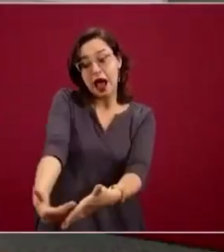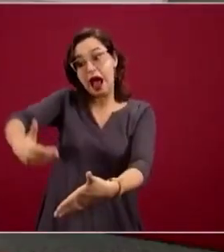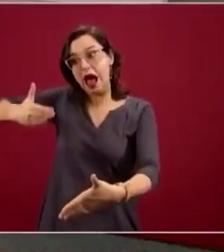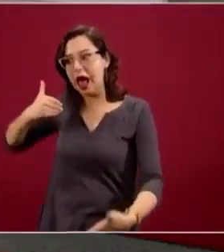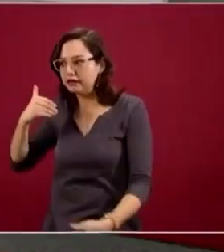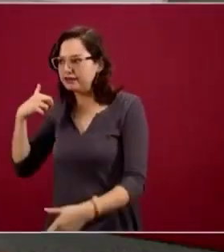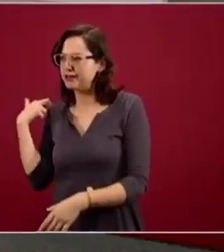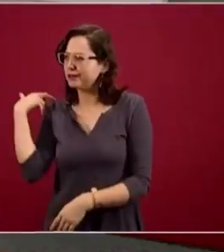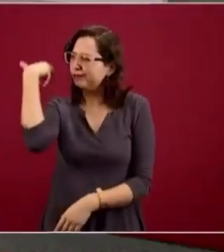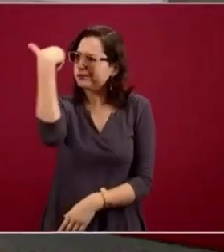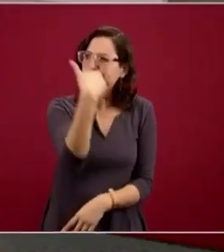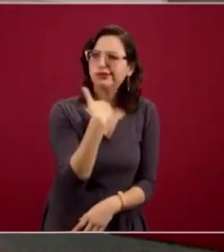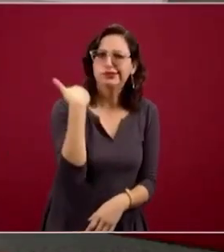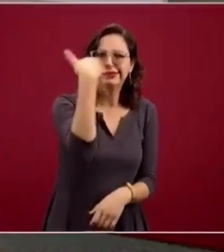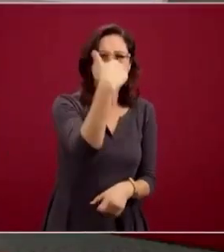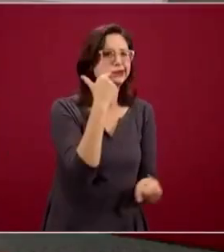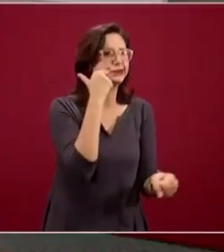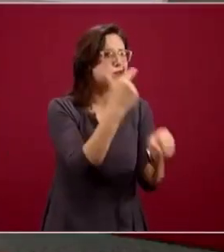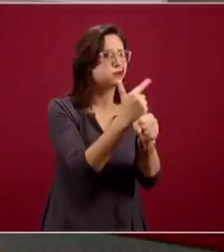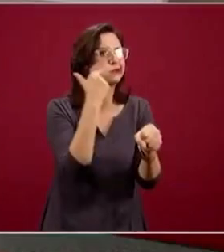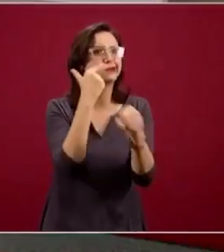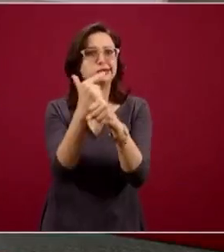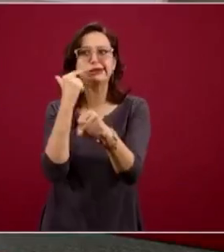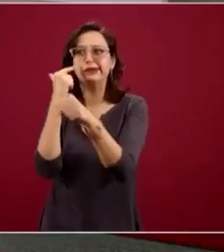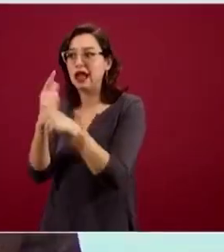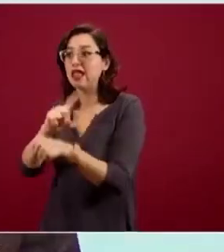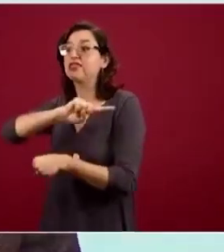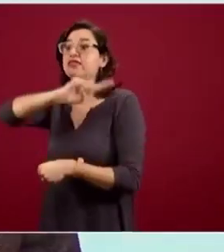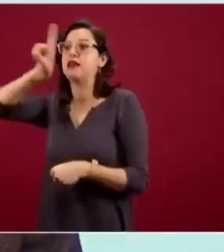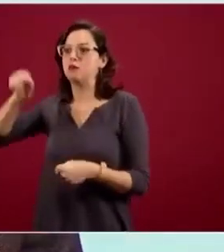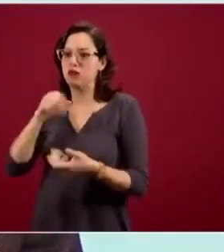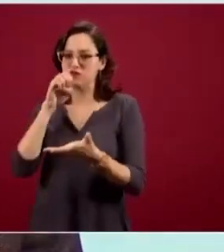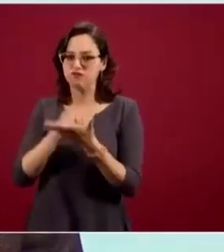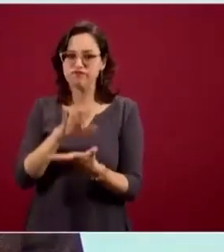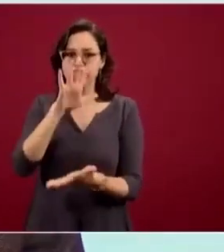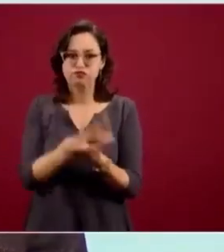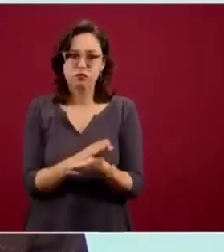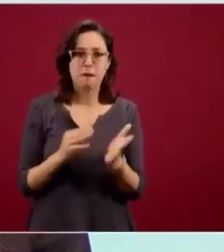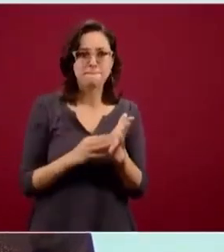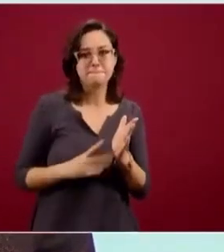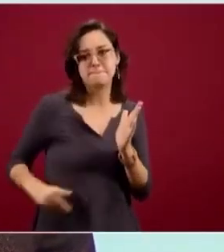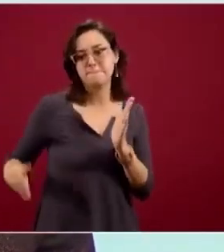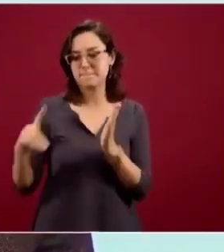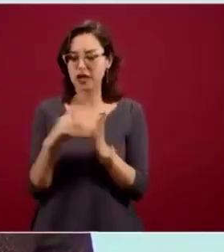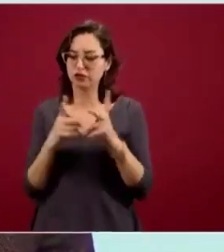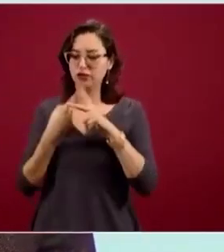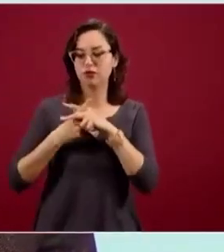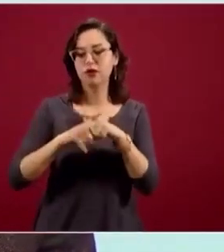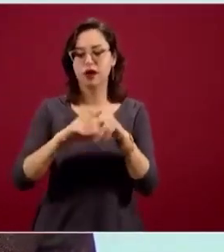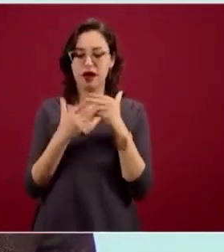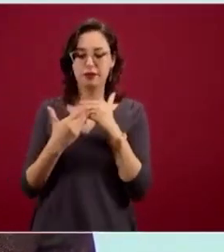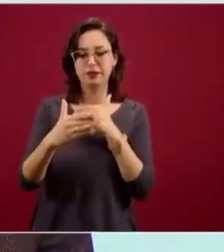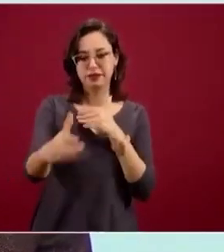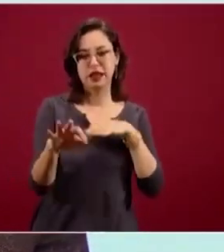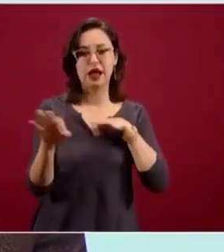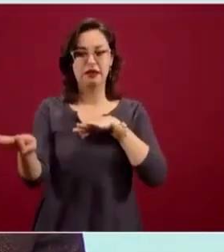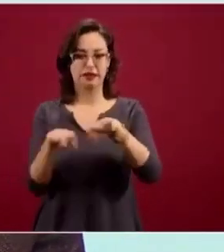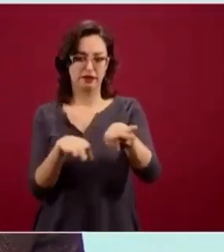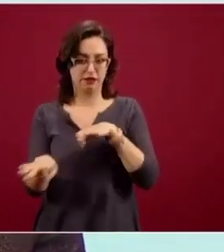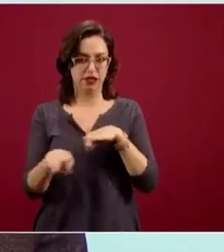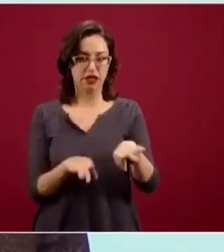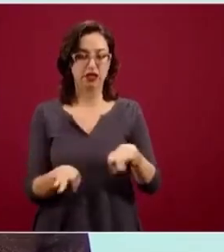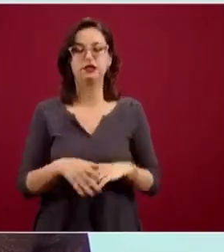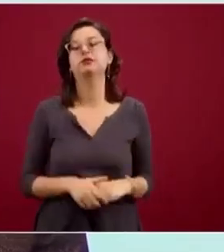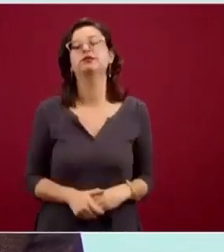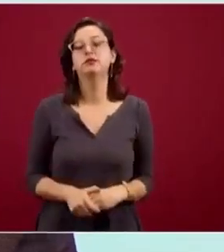la metodología en la cual nosotros estamos trabajando en cada una de estas ciudades. En conclusión, nosotros nos enfocamos